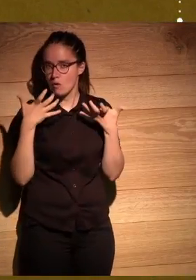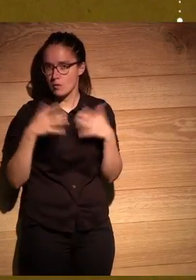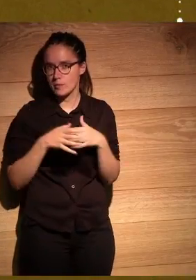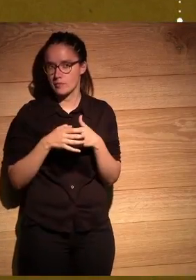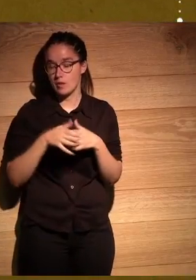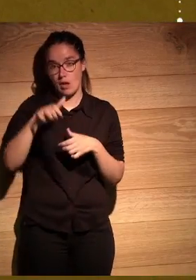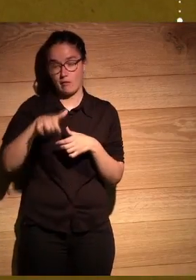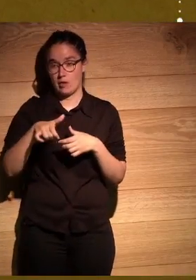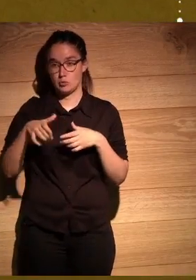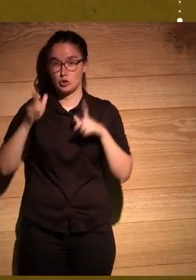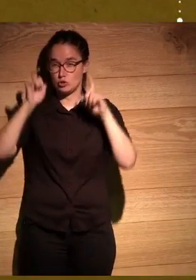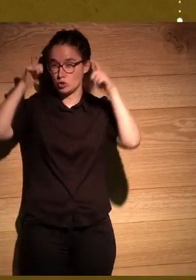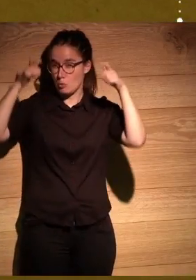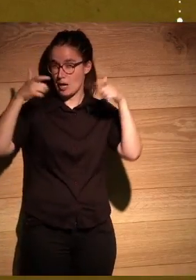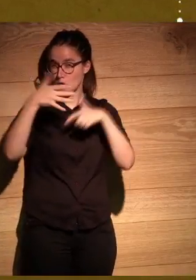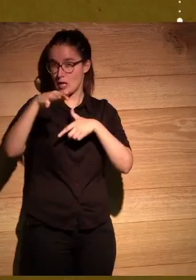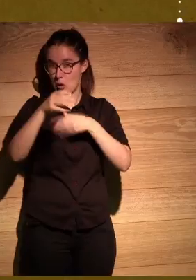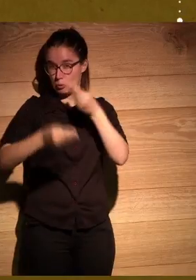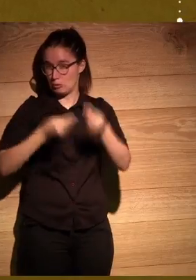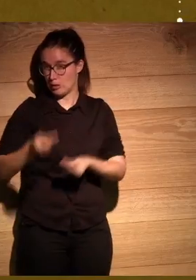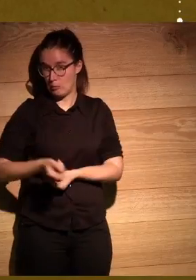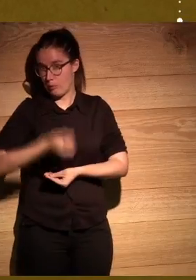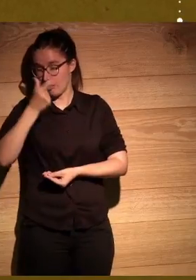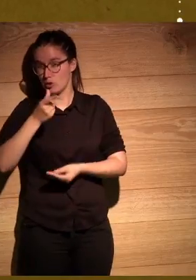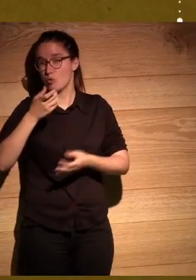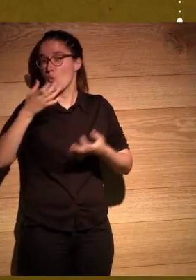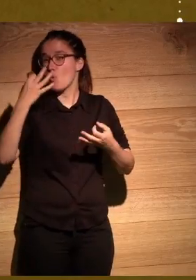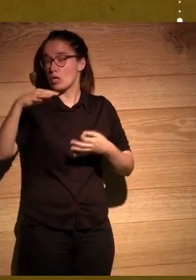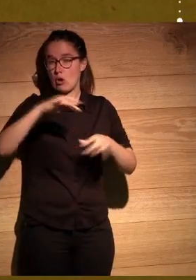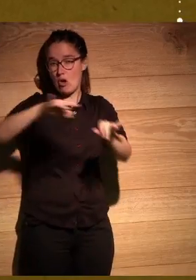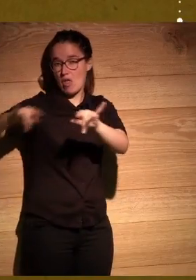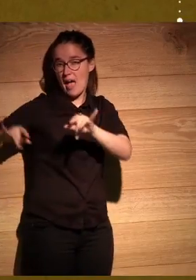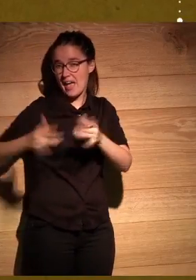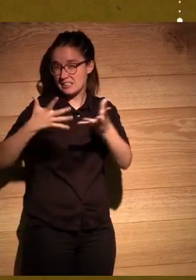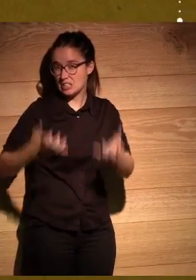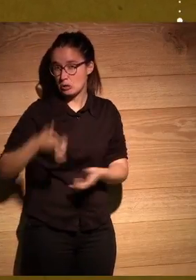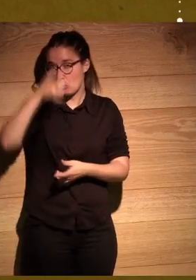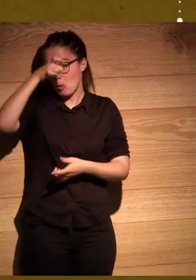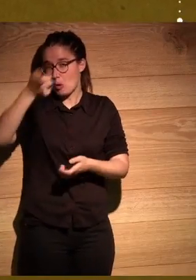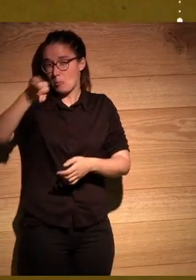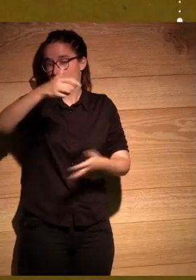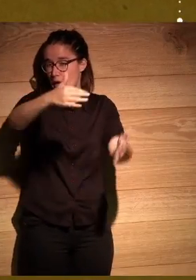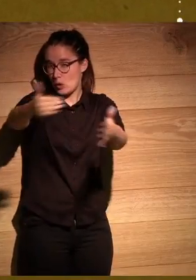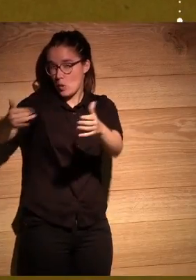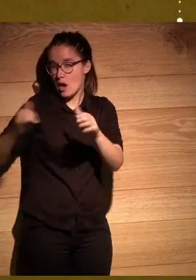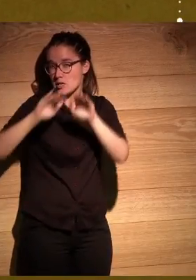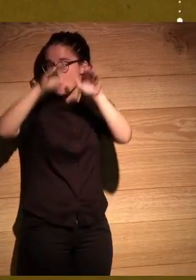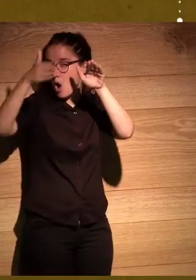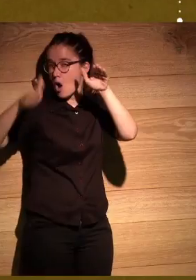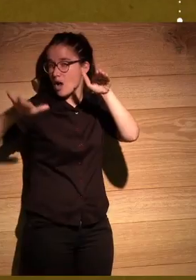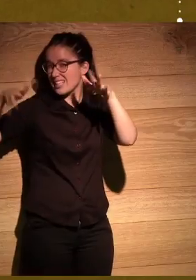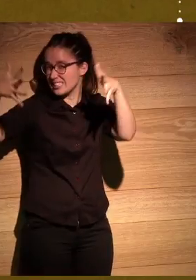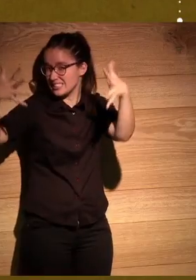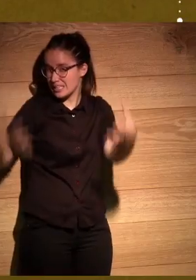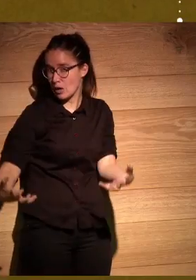aquí nadie usa sombrero charro aquí solo hay desierto pueblos que parecen espejismos y montes pelados